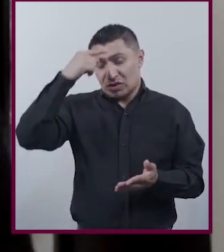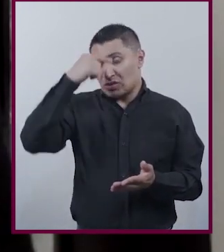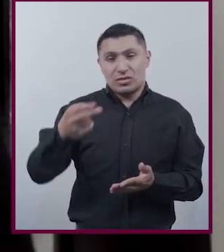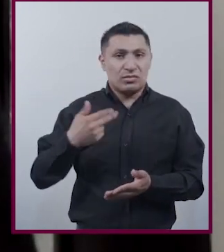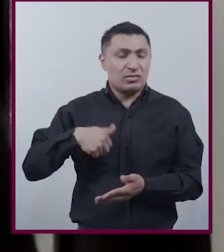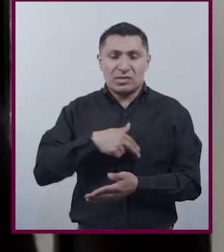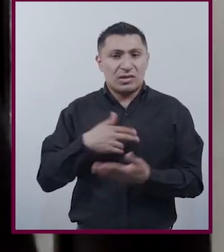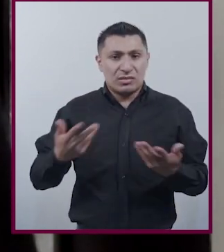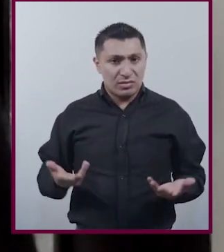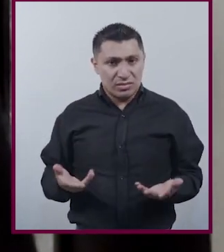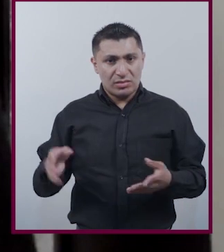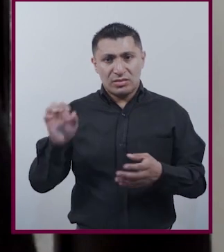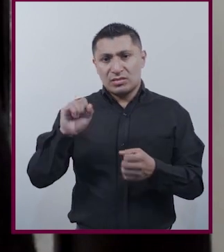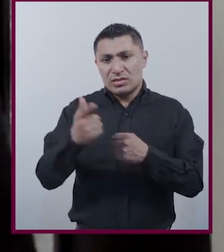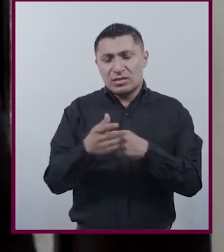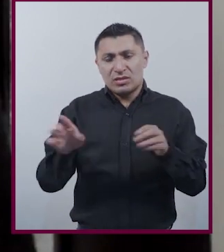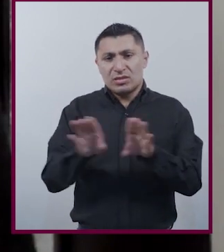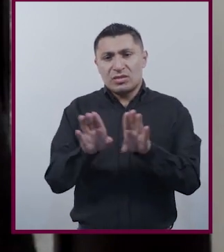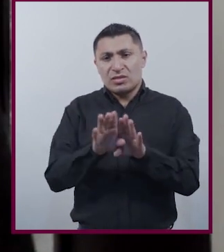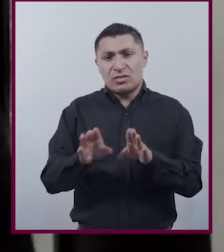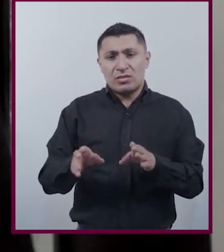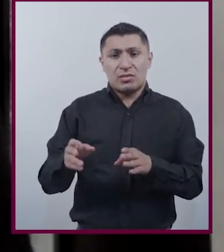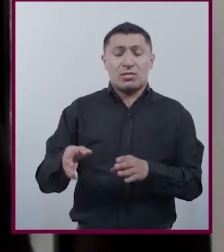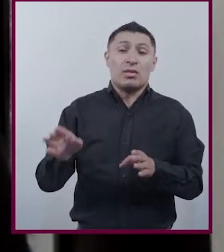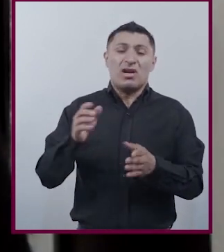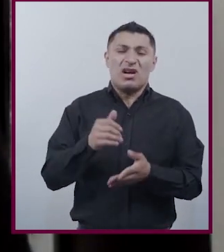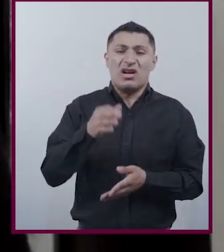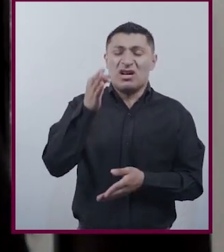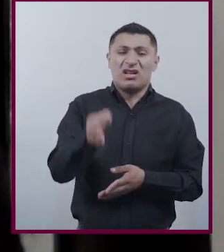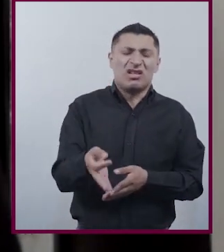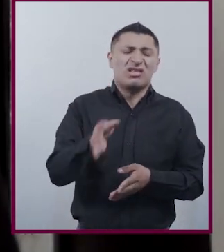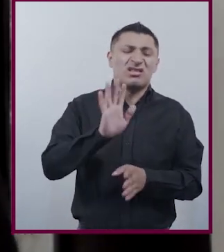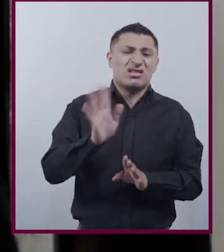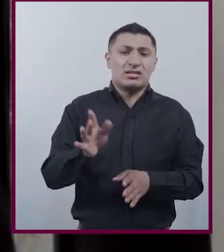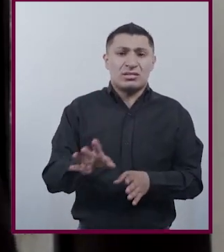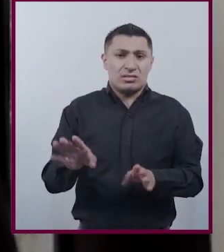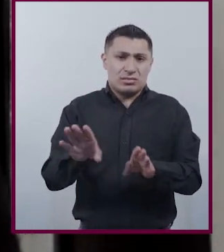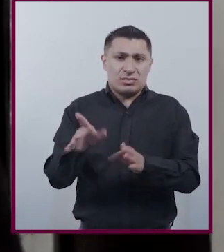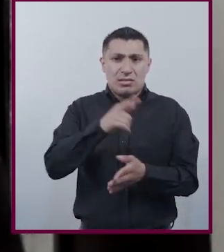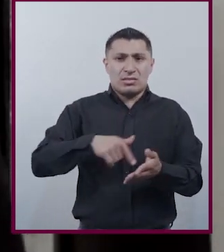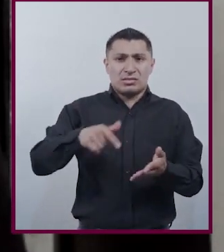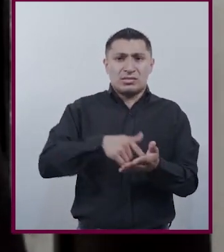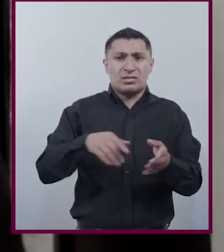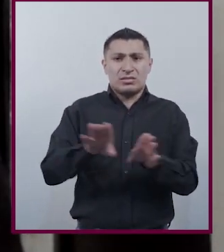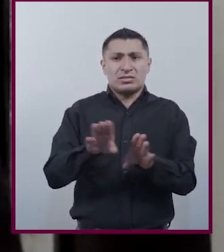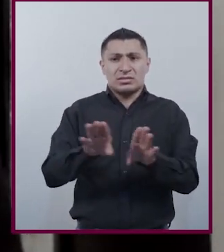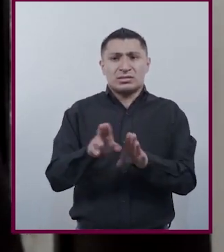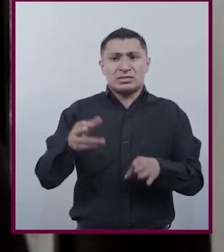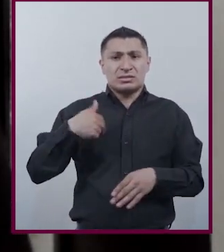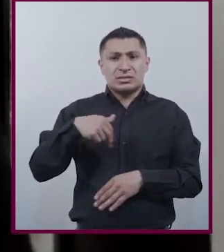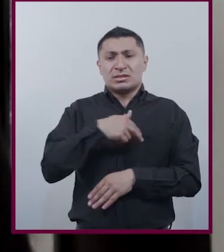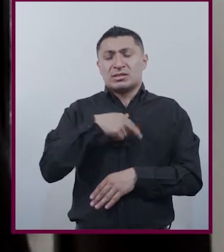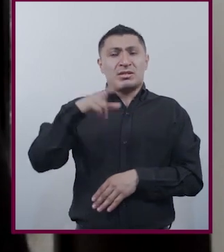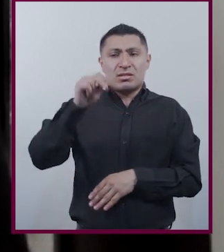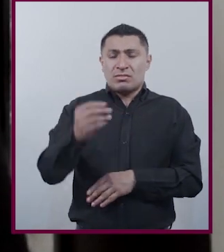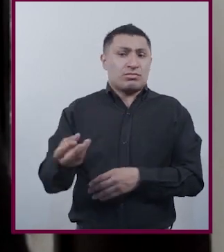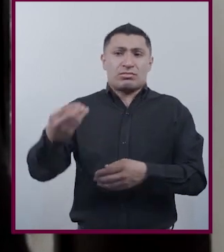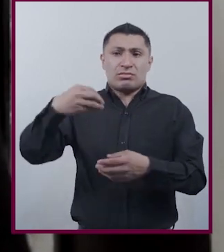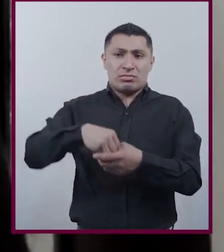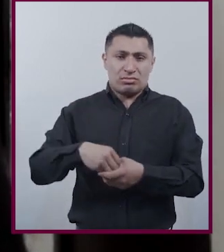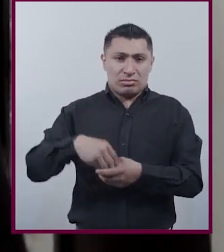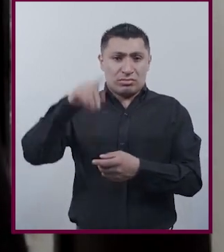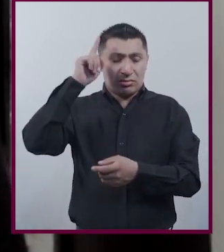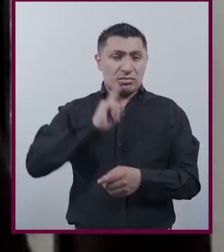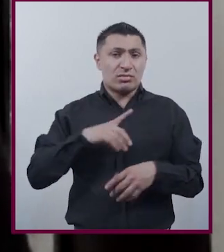nosotros Algo así Como si nos estuvieran Haciendo el favor De aceptarnos En un club Donde no estábamos Incluidas